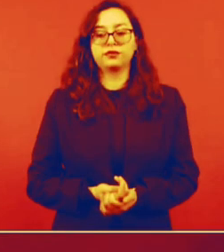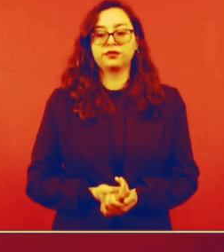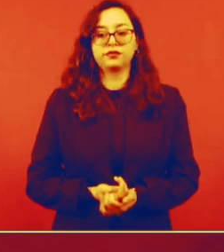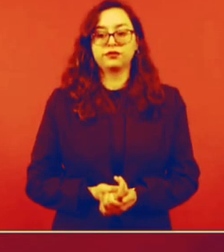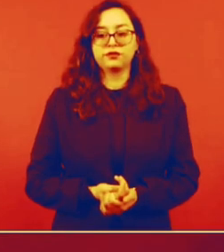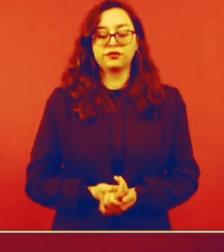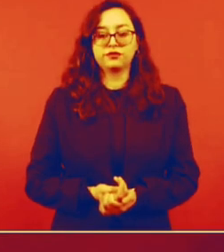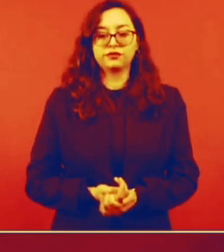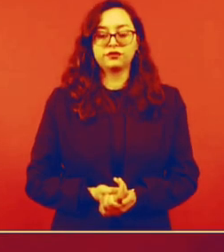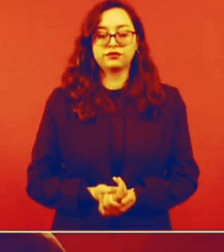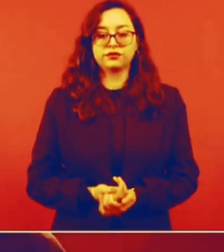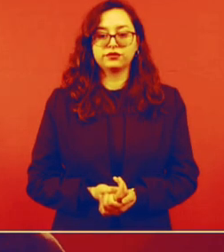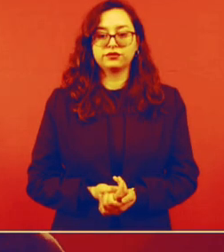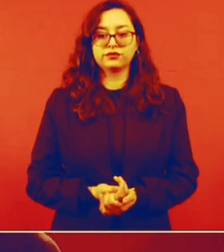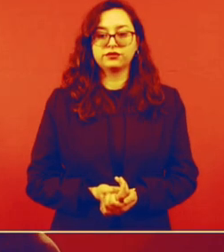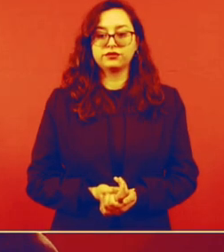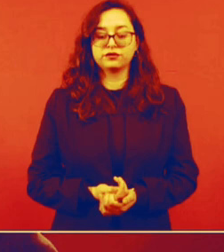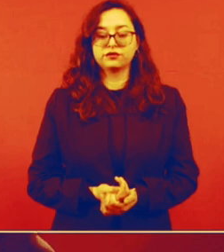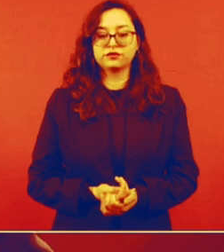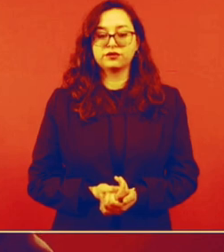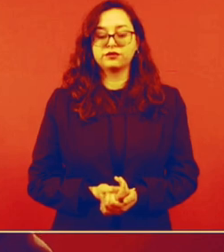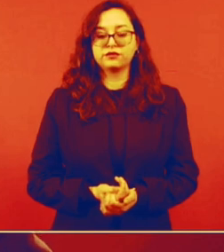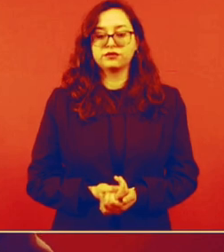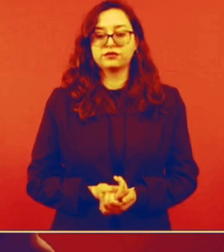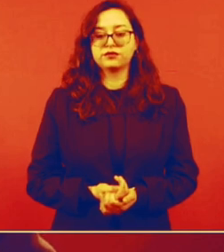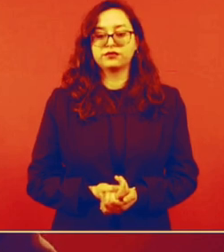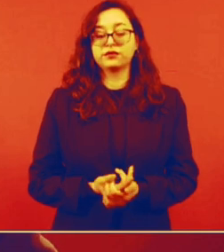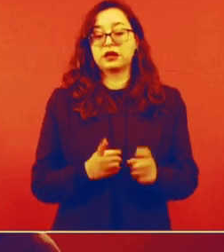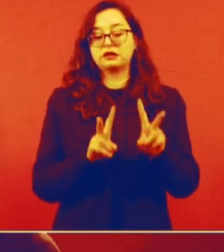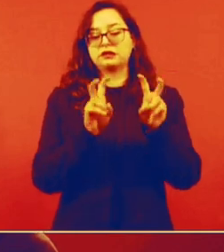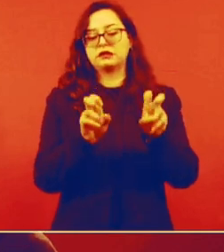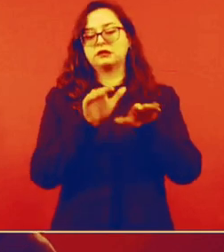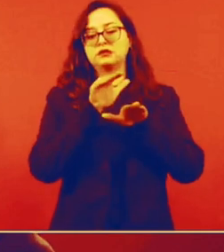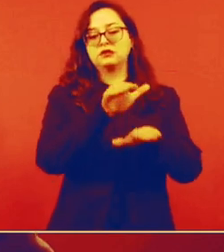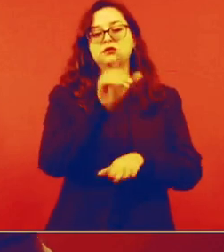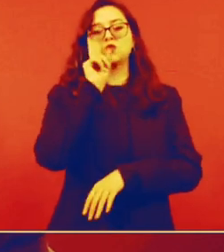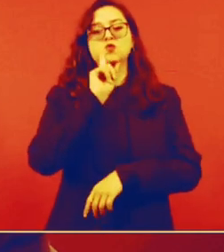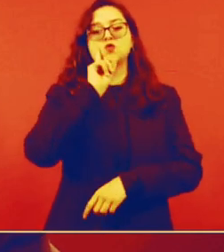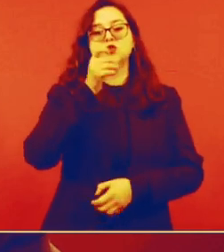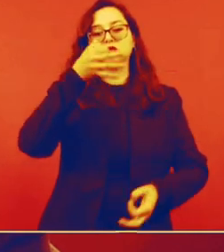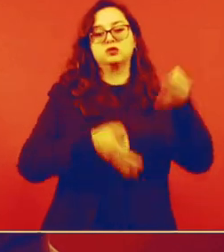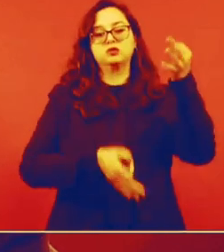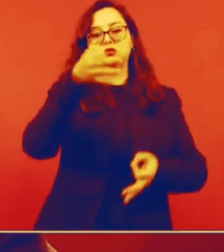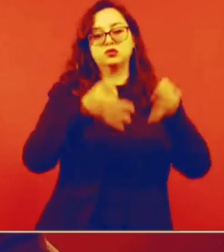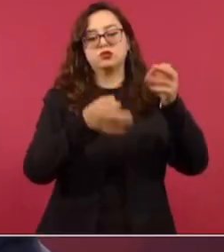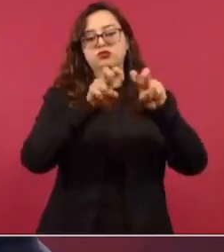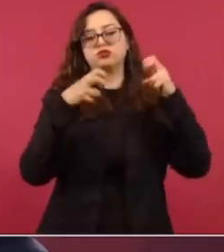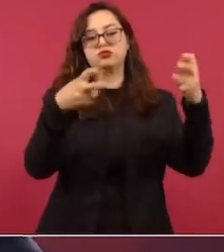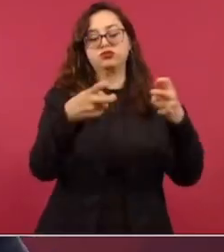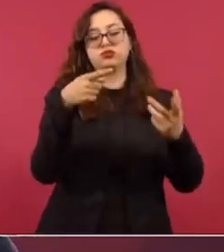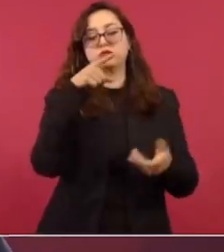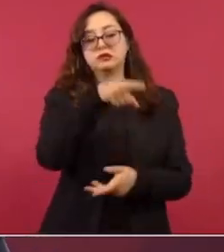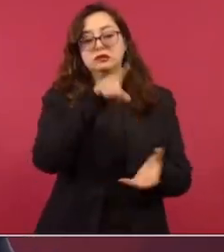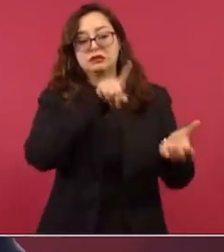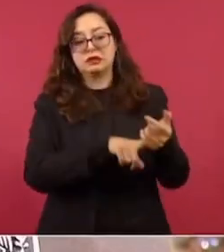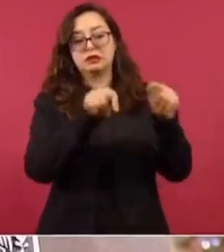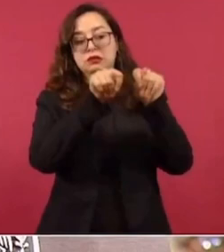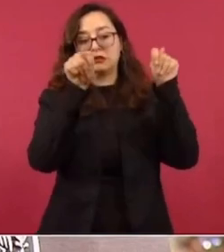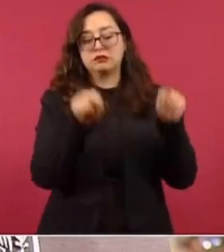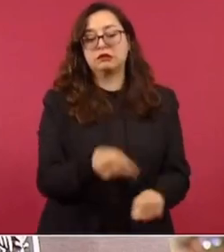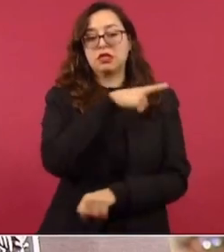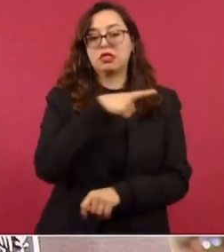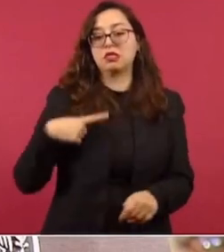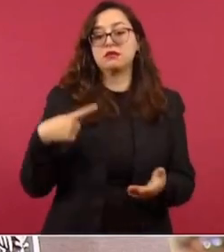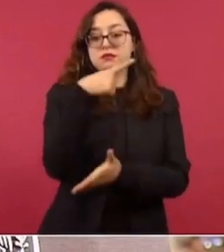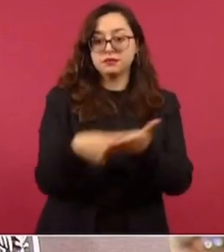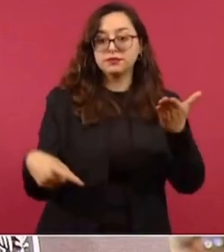que no está facultada la Dirección General de Profesiones para cancelar ningún título. En todo caso, lo que la Dirección